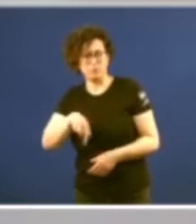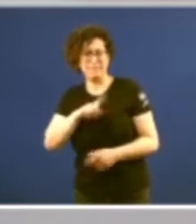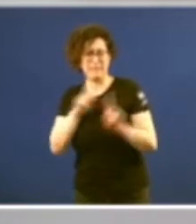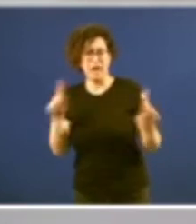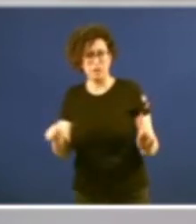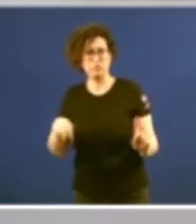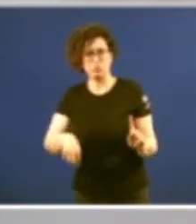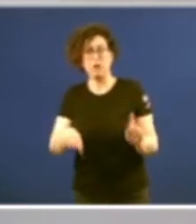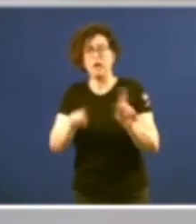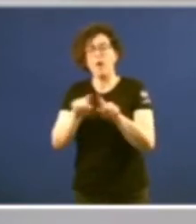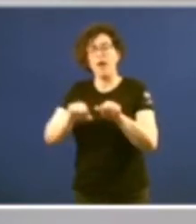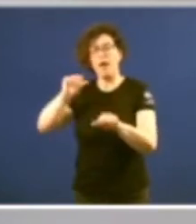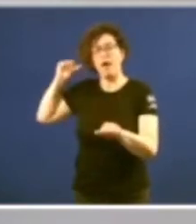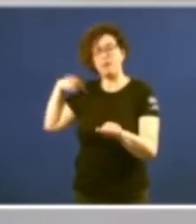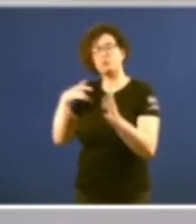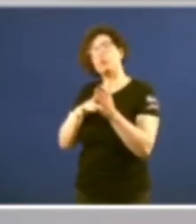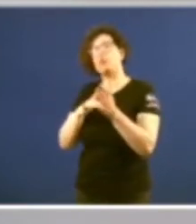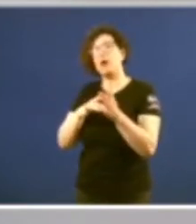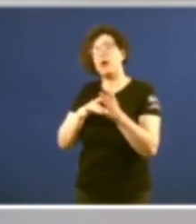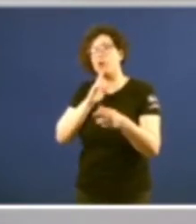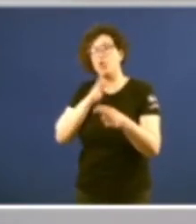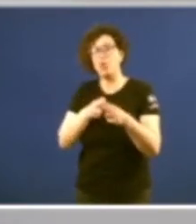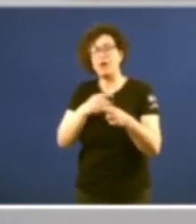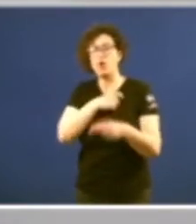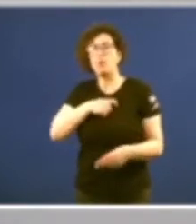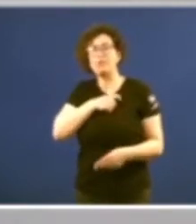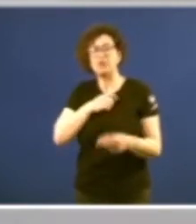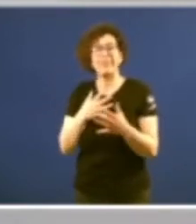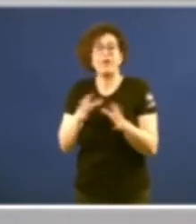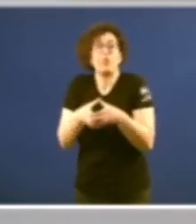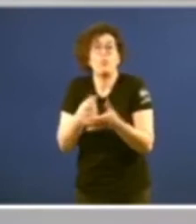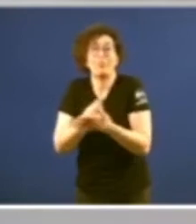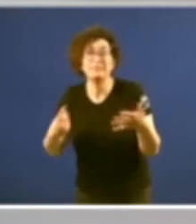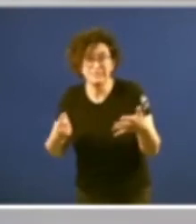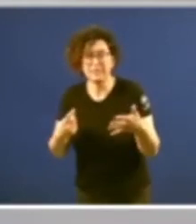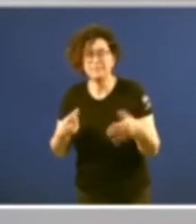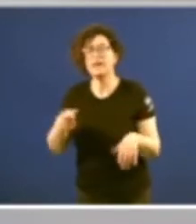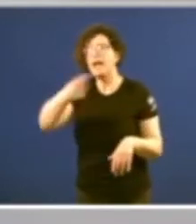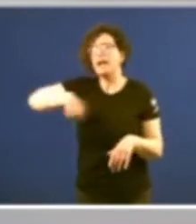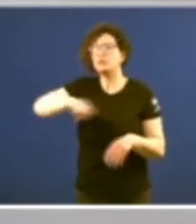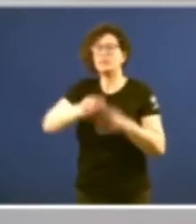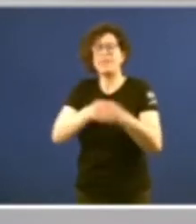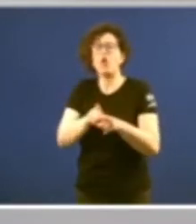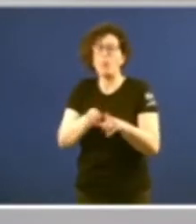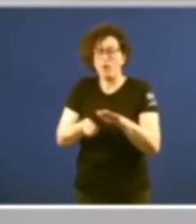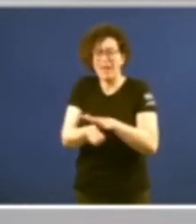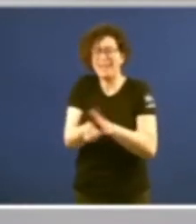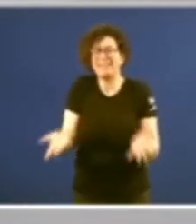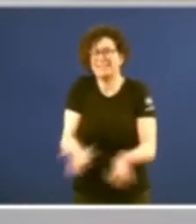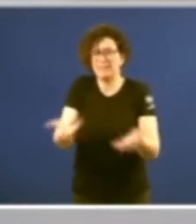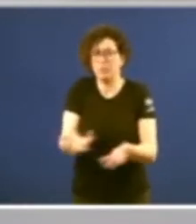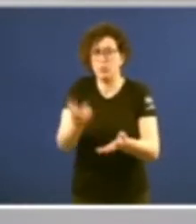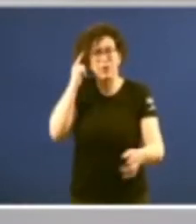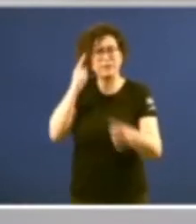como anteriormente o fora a denominada Comisión dos Dazaseis actuaron como estímulo que permitiu